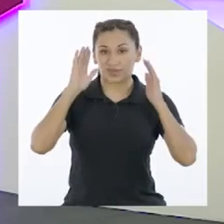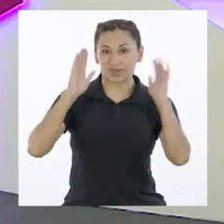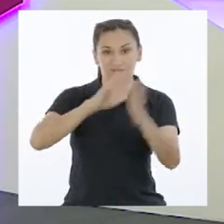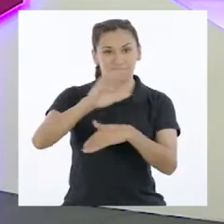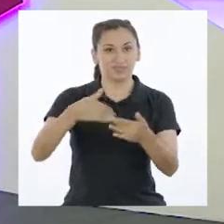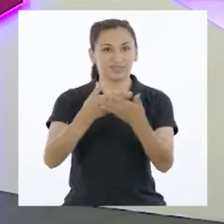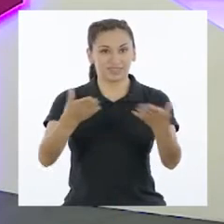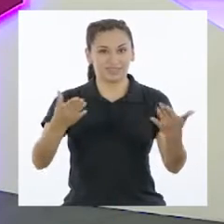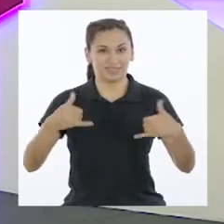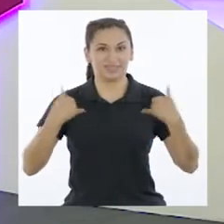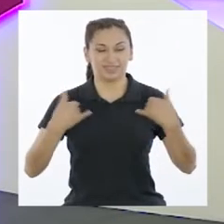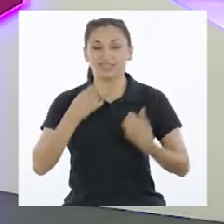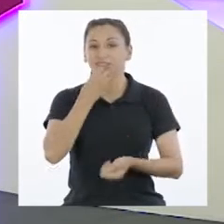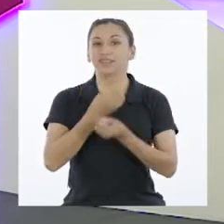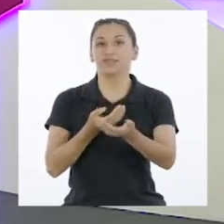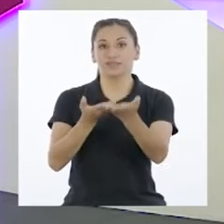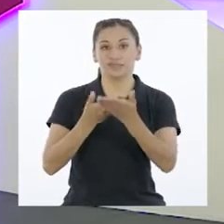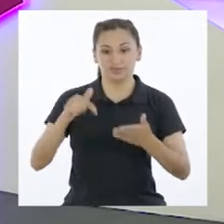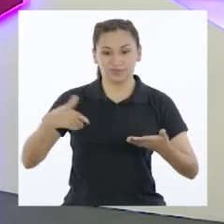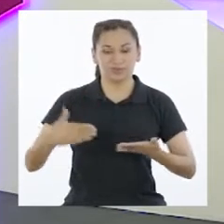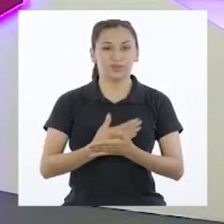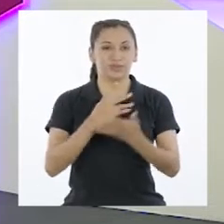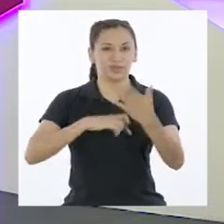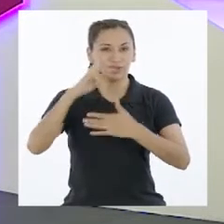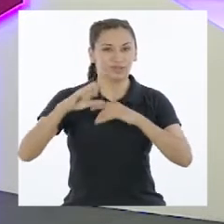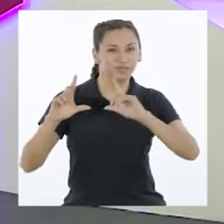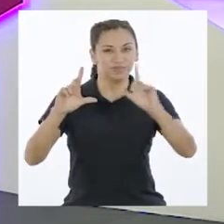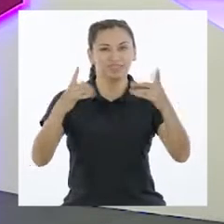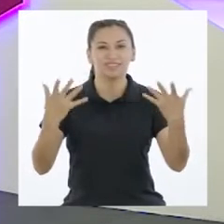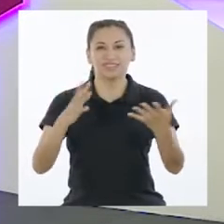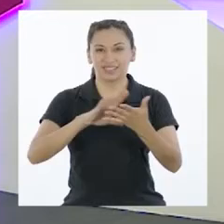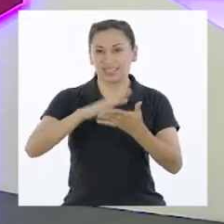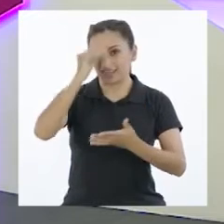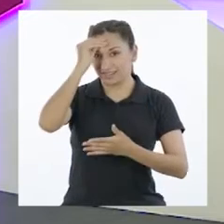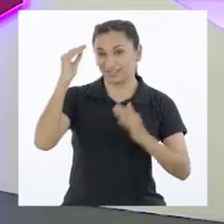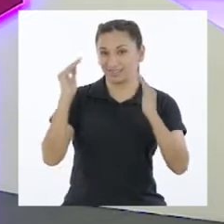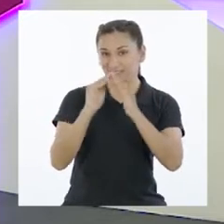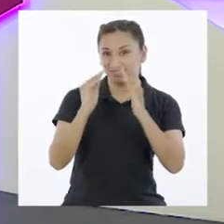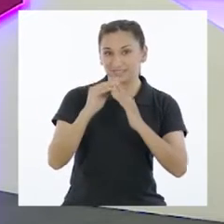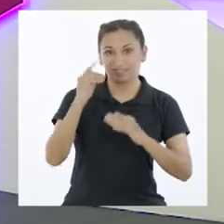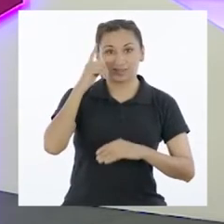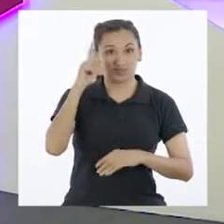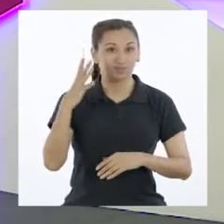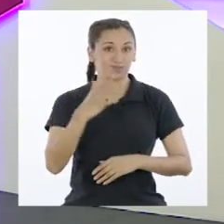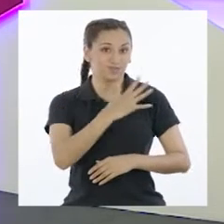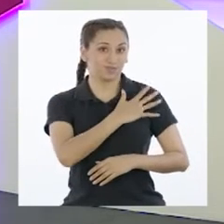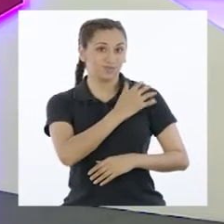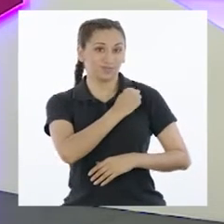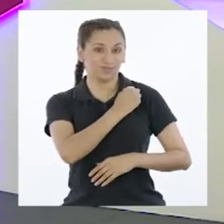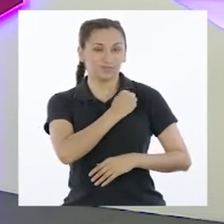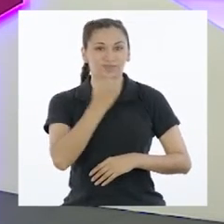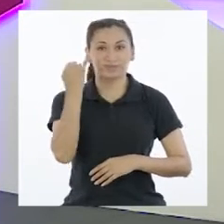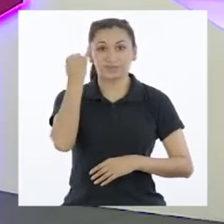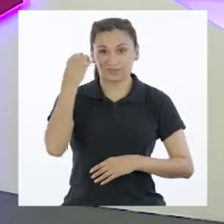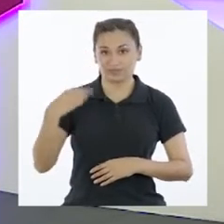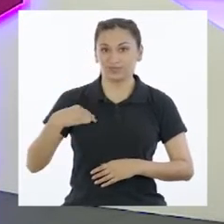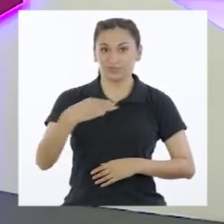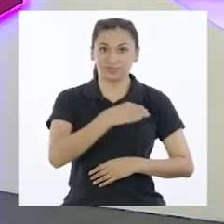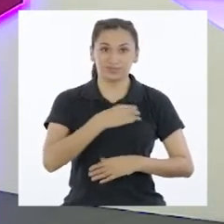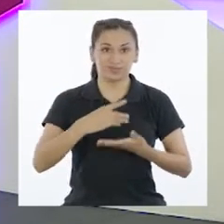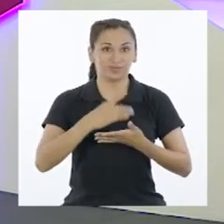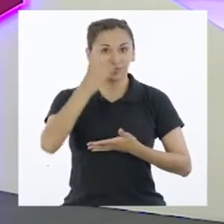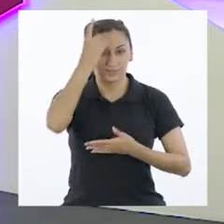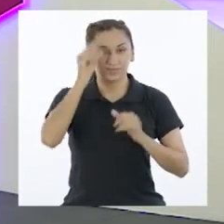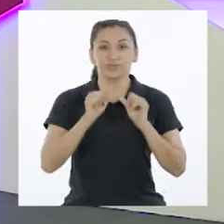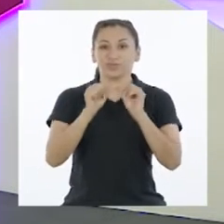Hola chicas y chicos, bienvenidas y bienvenidos a un nuevo programa de Aprendo en Casa para Quinto de Secundaria. Una iniciativa del